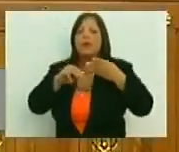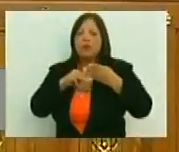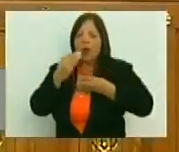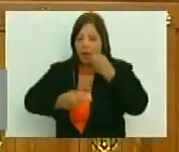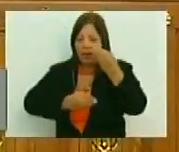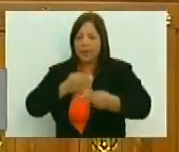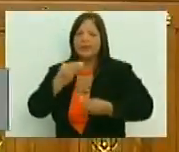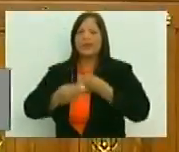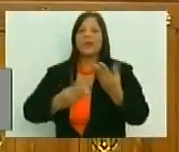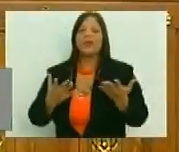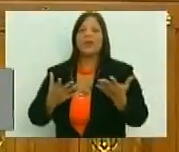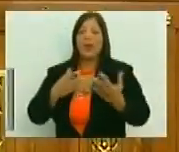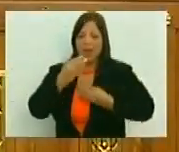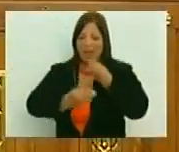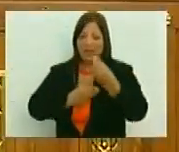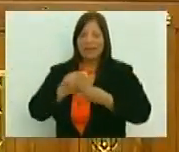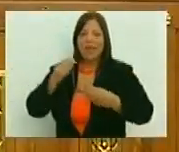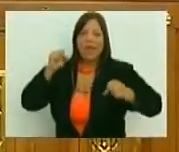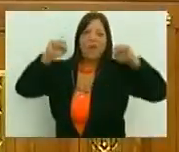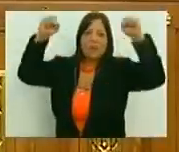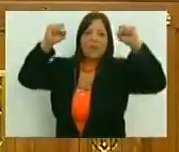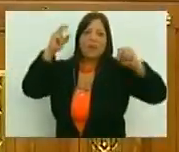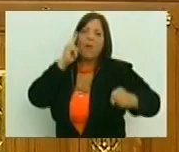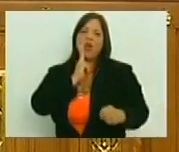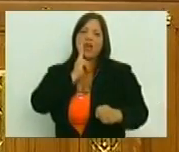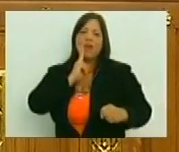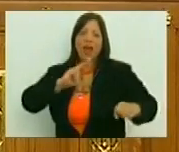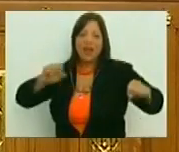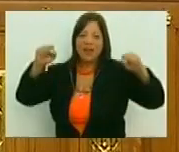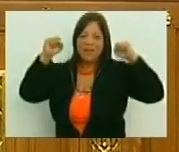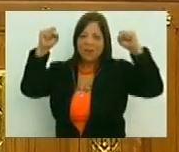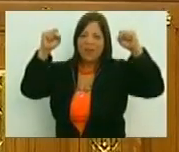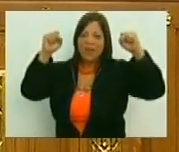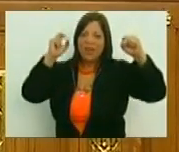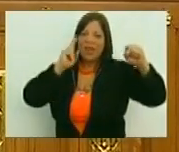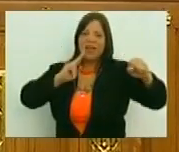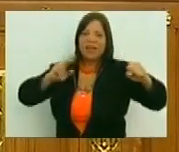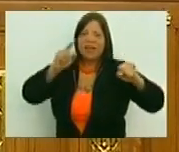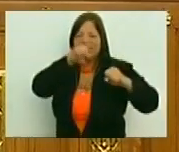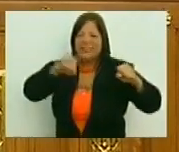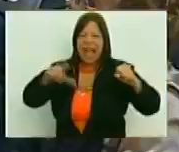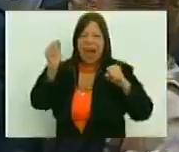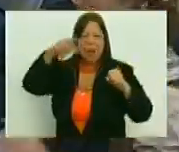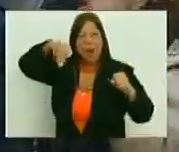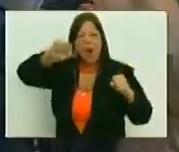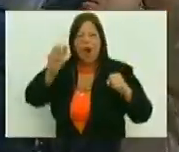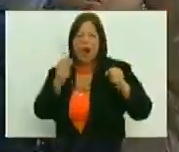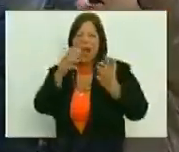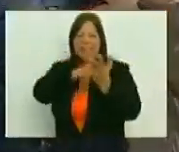hacerlo, hay que hacerlo, ¡Viva Bolívar! ¡Viva Sequel Zamora!